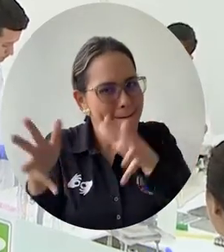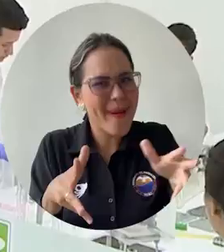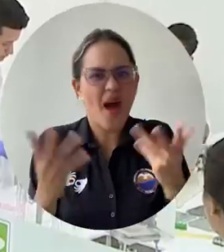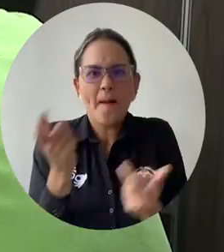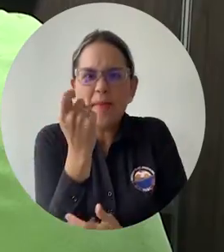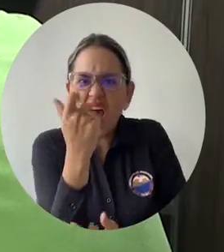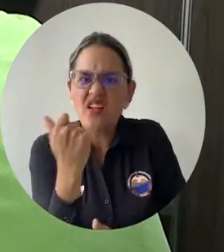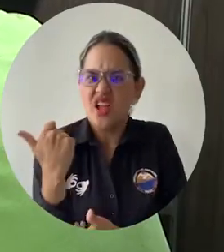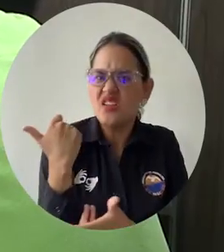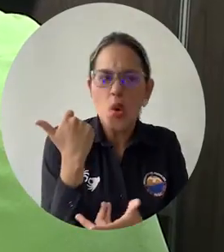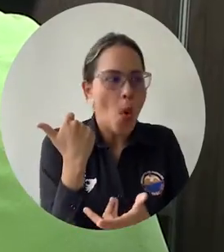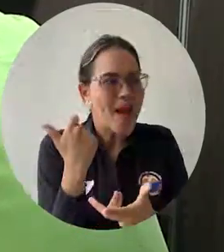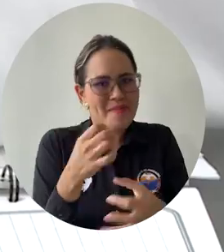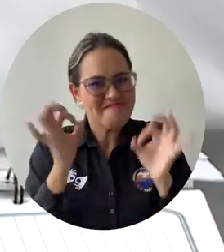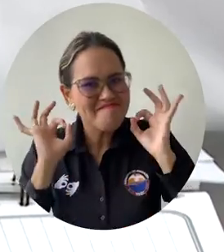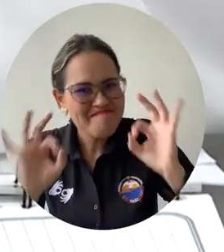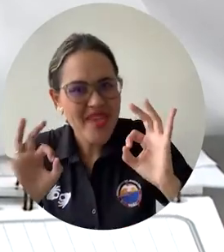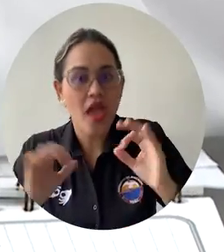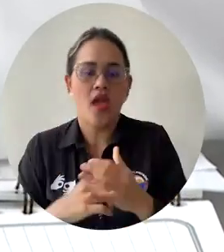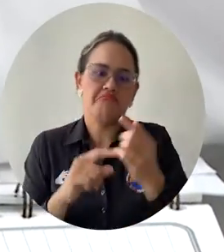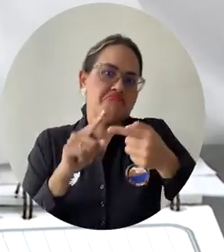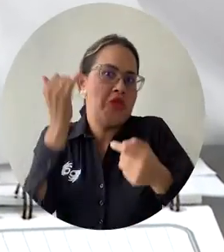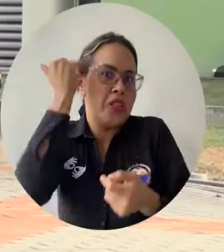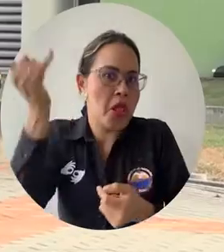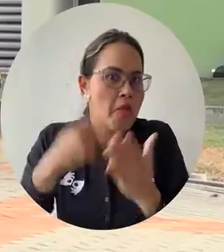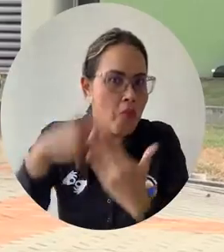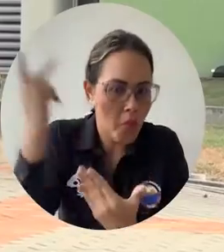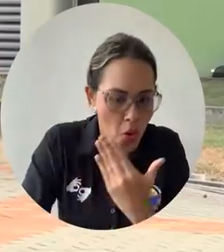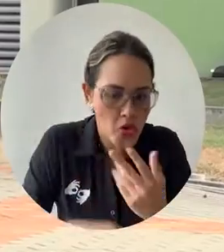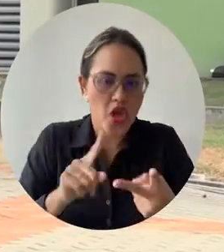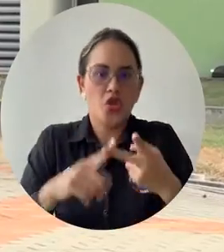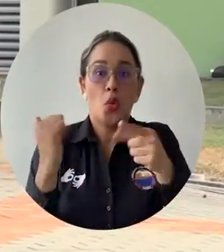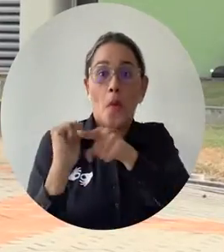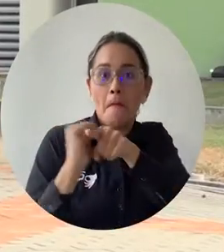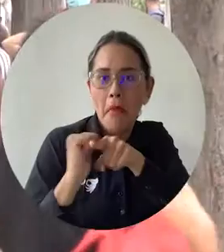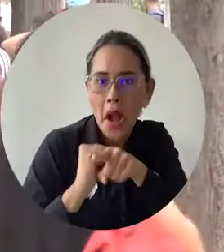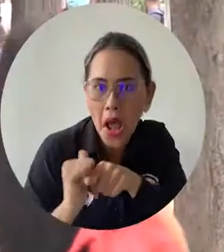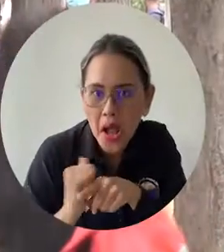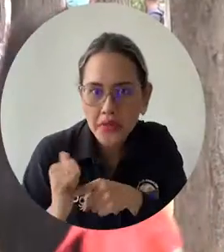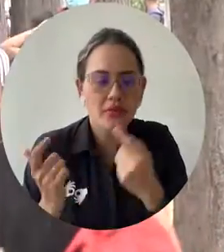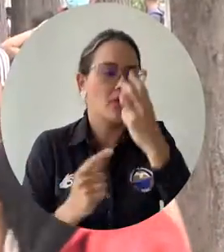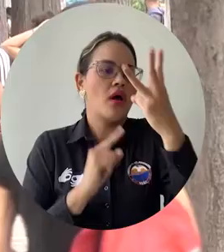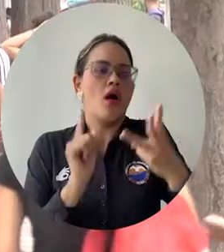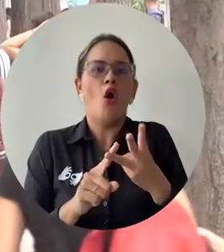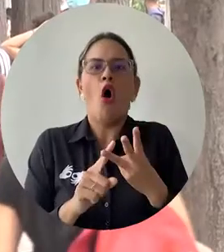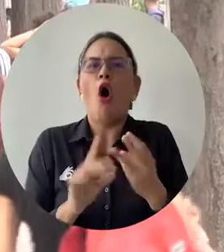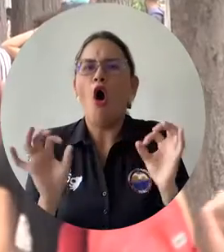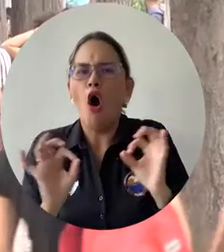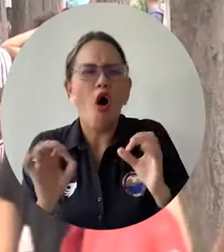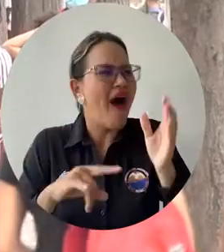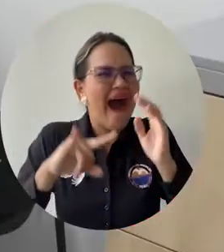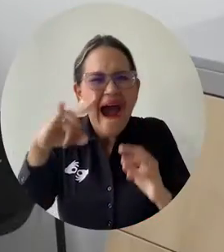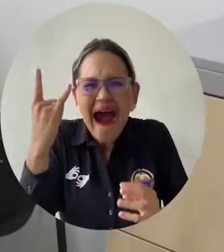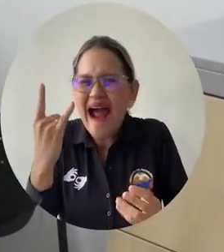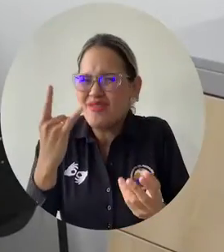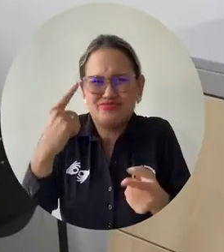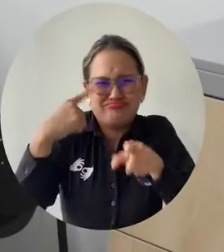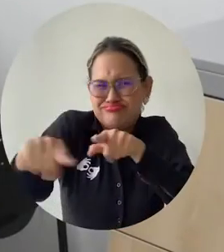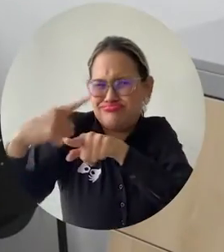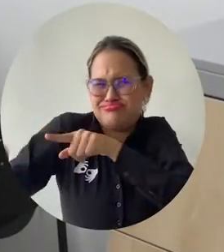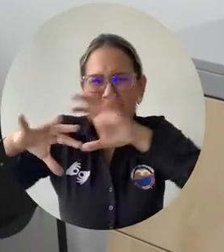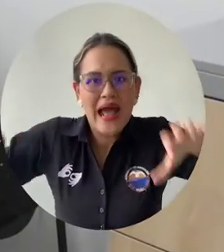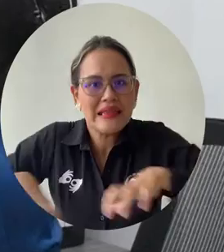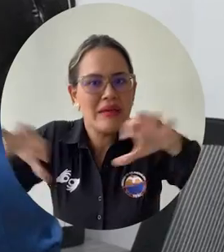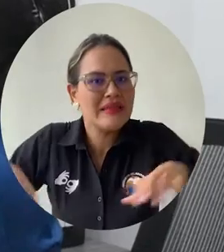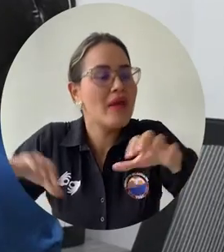investigativas y de asesoría, como el desarrollo de proyectos, la oportunidad de prácticas profesionales en la Contraloría para estudiantes de distintos programas y